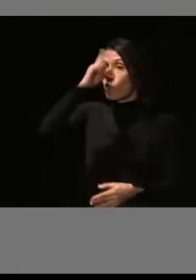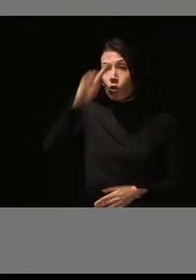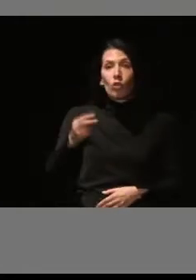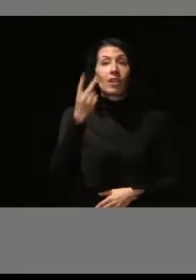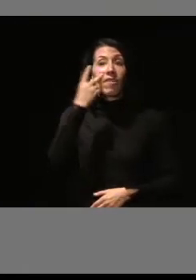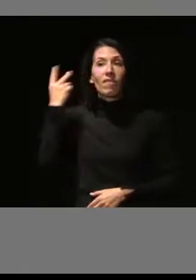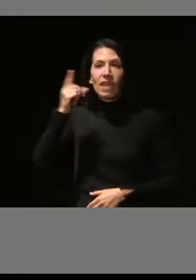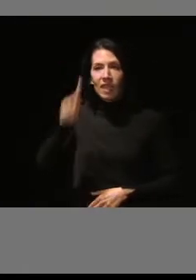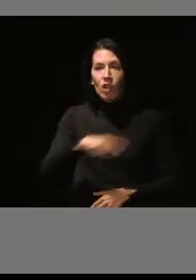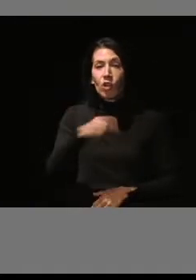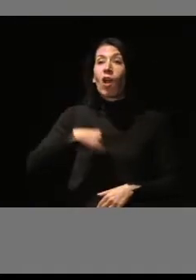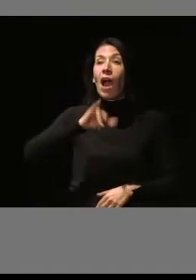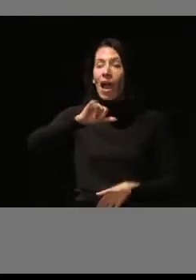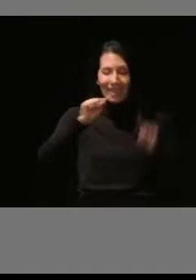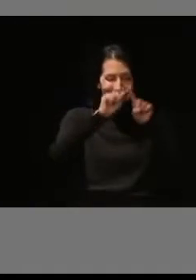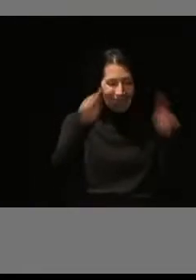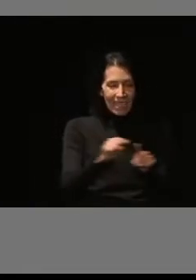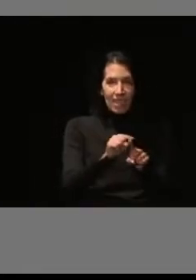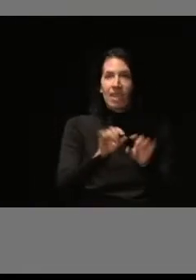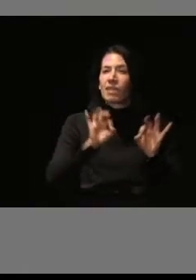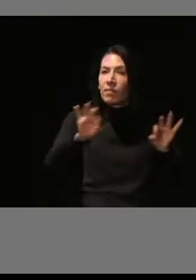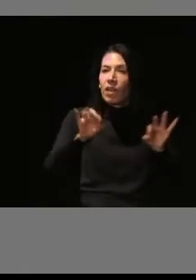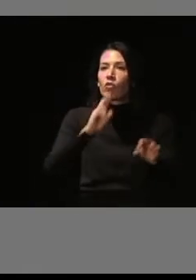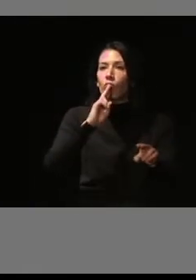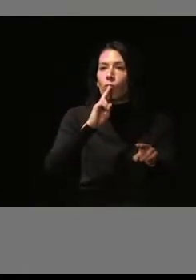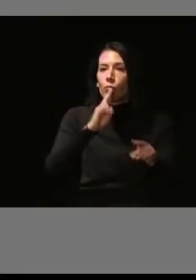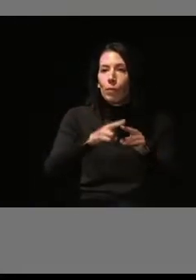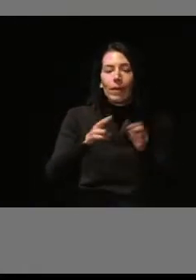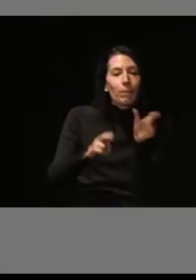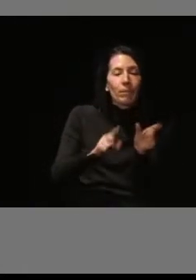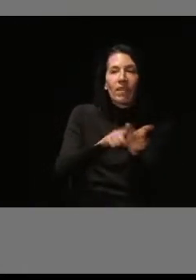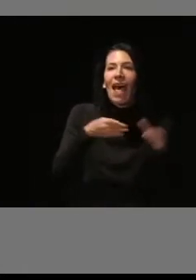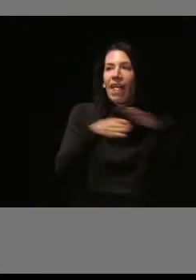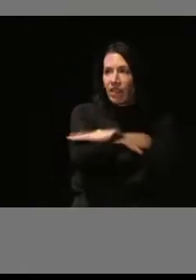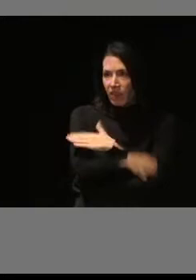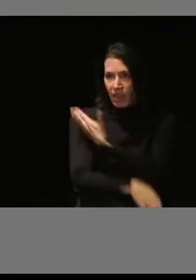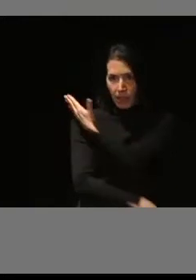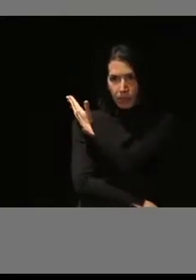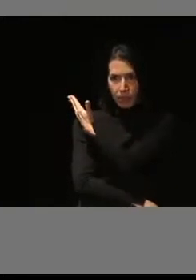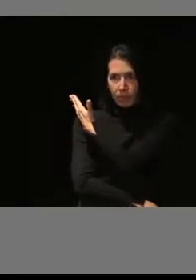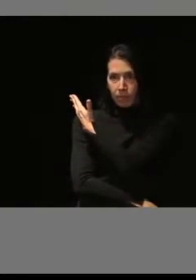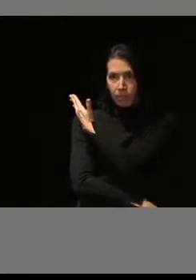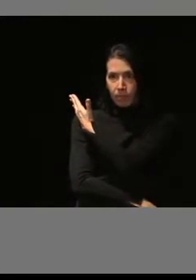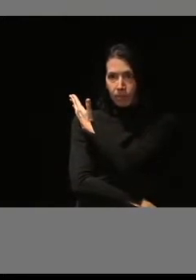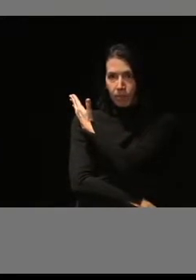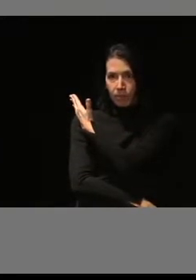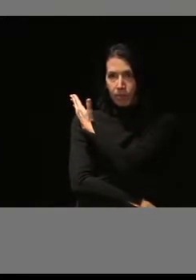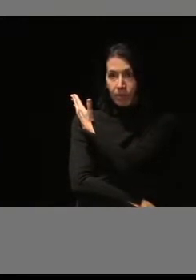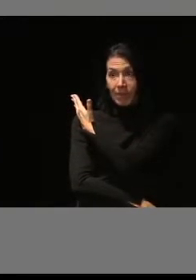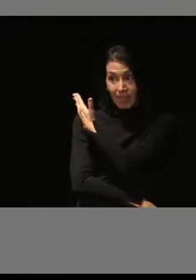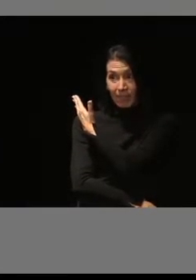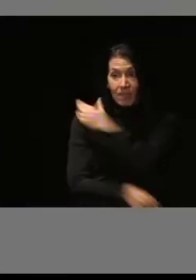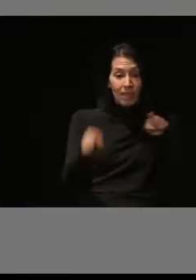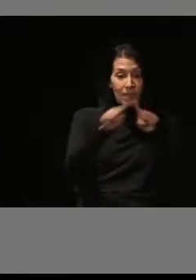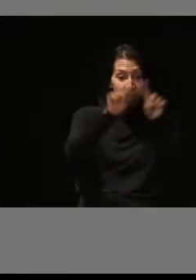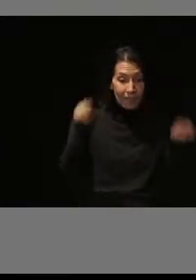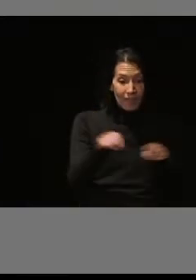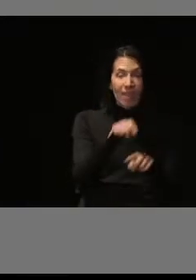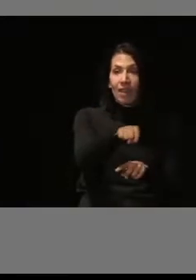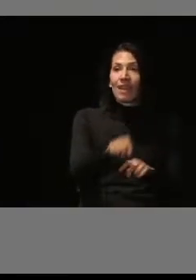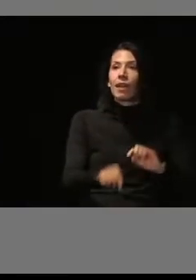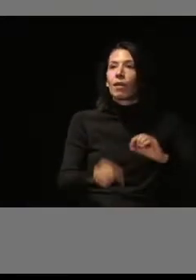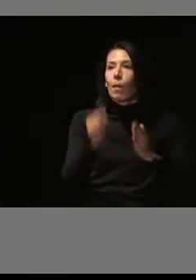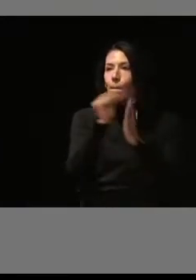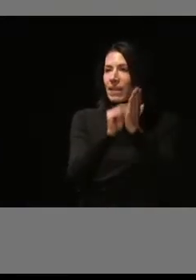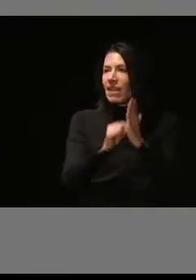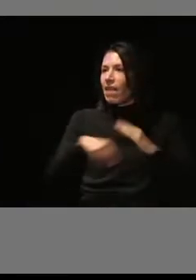verá que viene una casilla específica que pone accesibilidad y te viene exactamente en esa casilla, se recoge qué tres